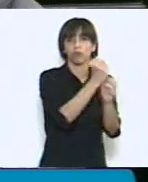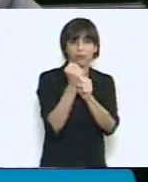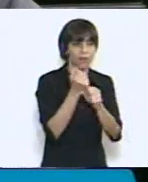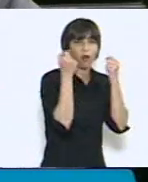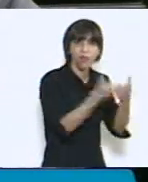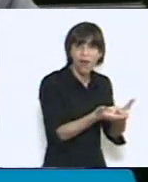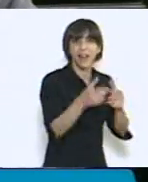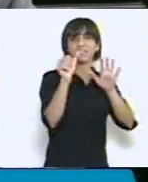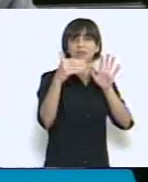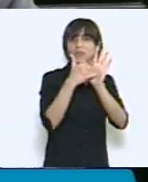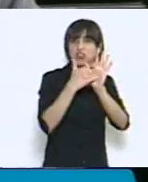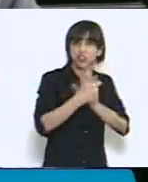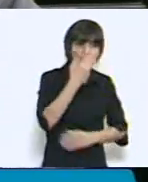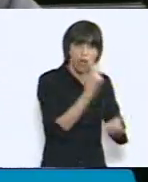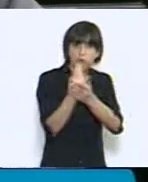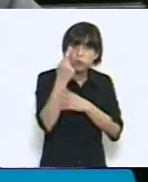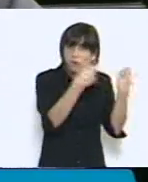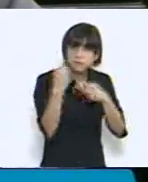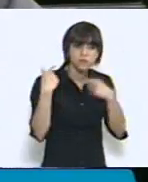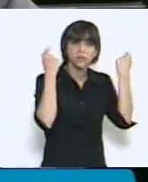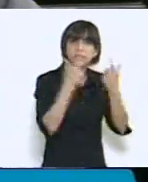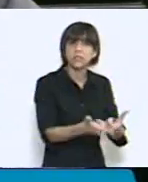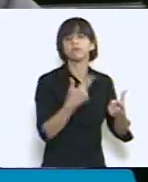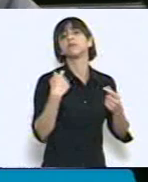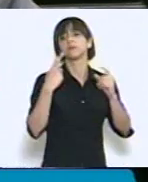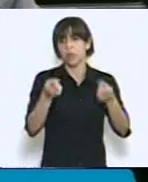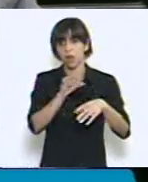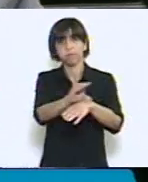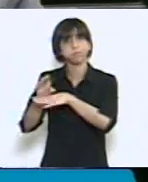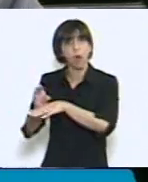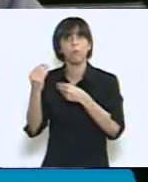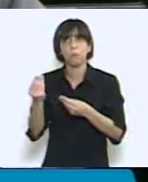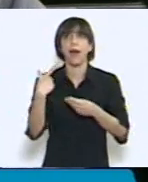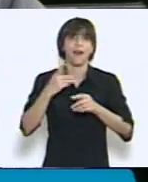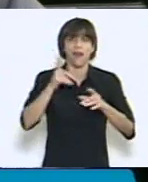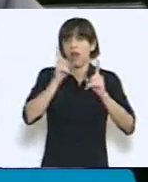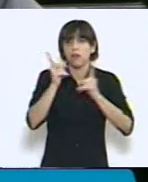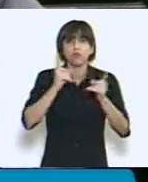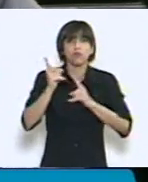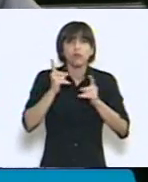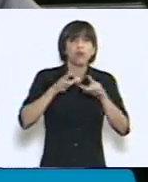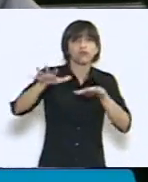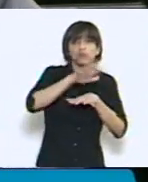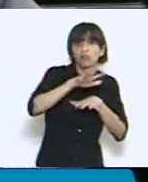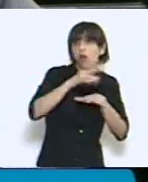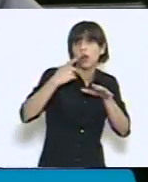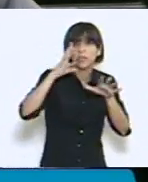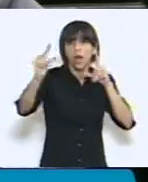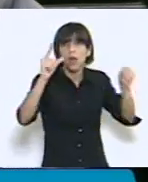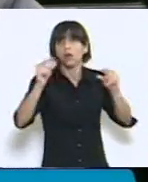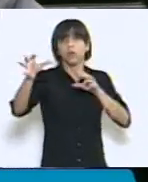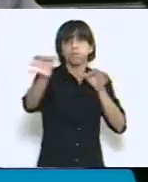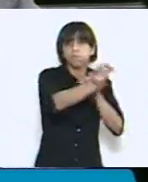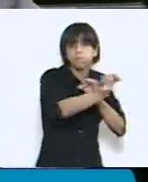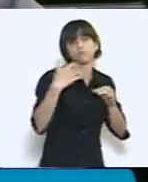mecanismo de distribución que llegue a los sectores más vulnerables de la sociedad. Por eso la asignación universal que había que garantizar, que fue un